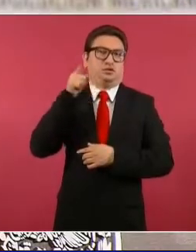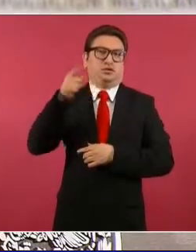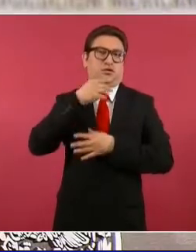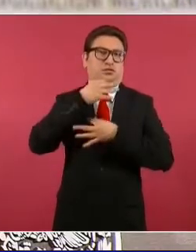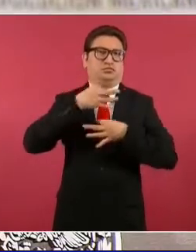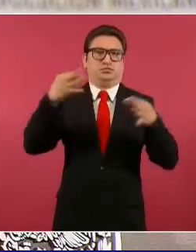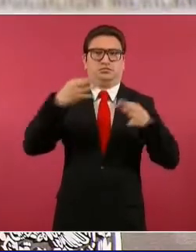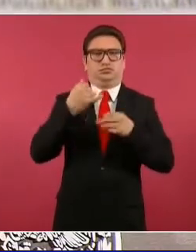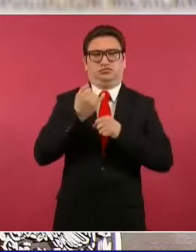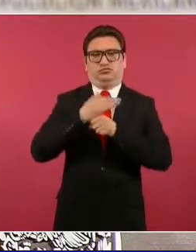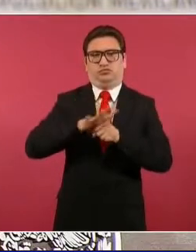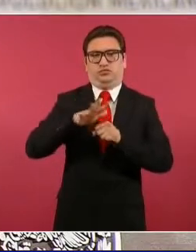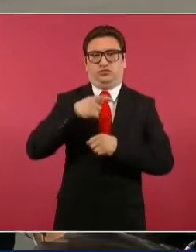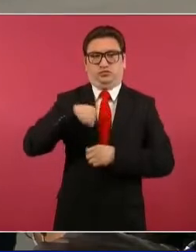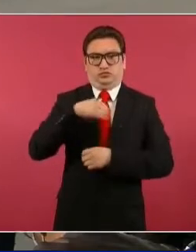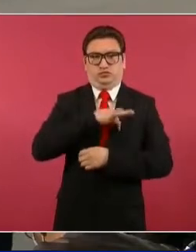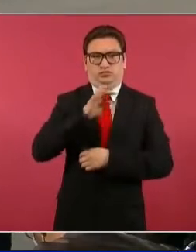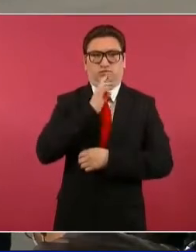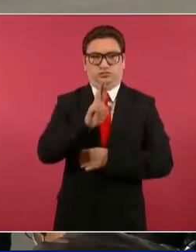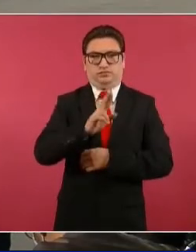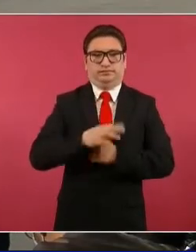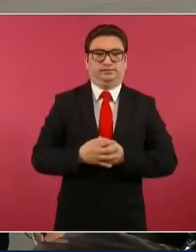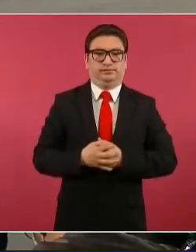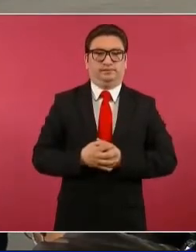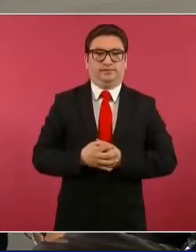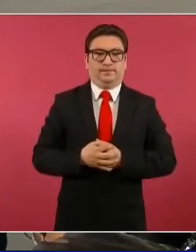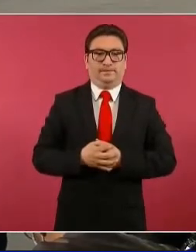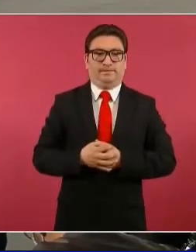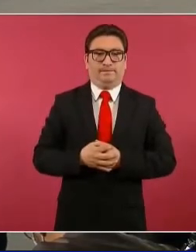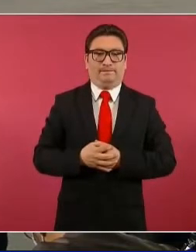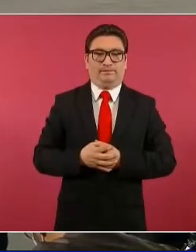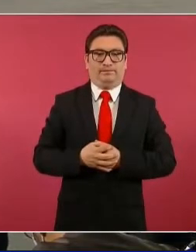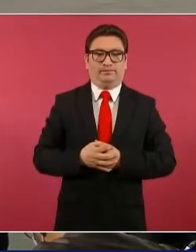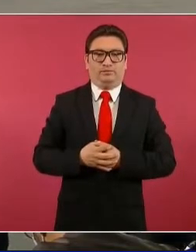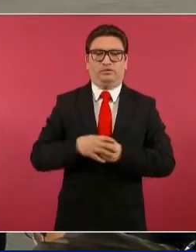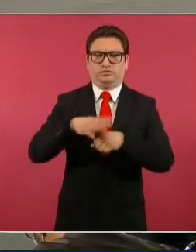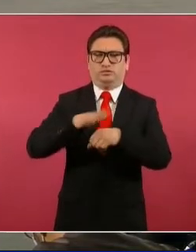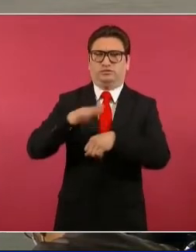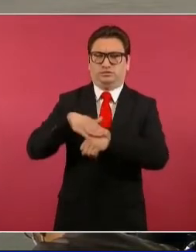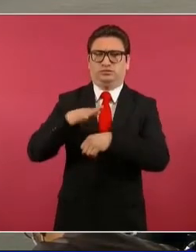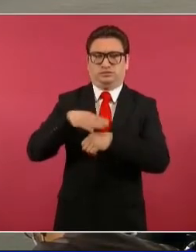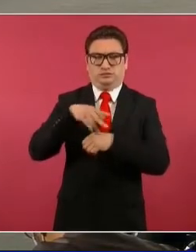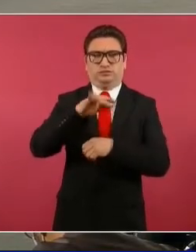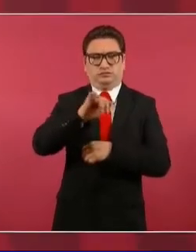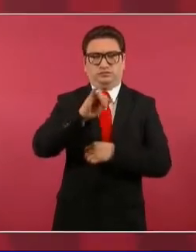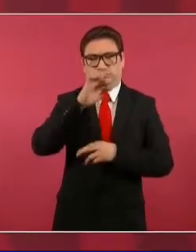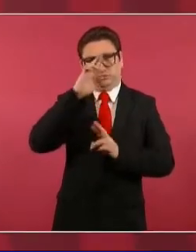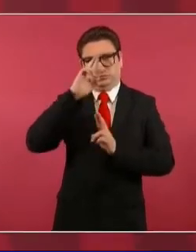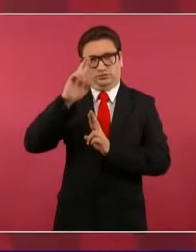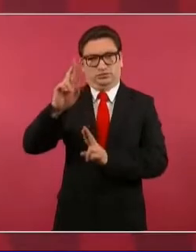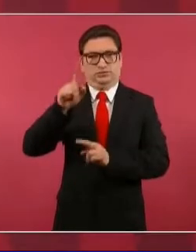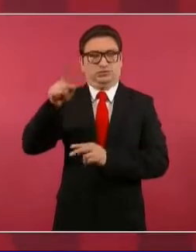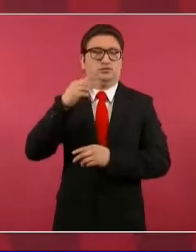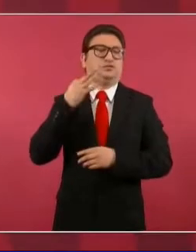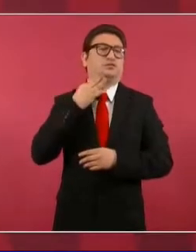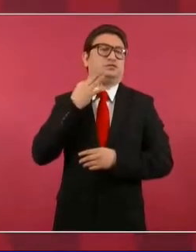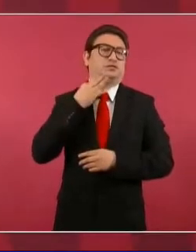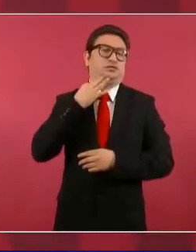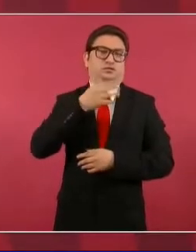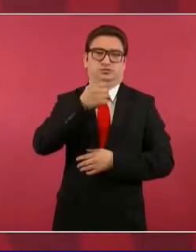informe. Eso es lo que puedo contestar. ¿Le harían llamado a la Fiscalía, presidente, para que tenga esta orden del juez? respetuosamente, porque